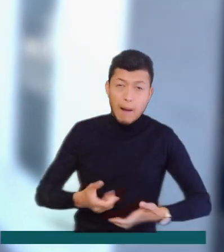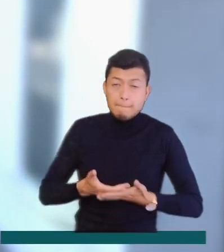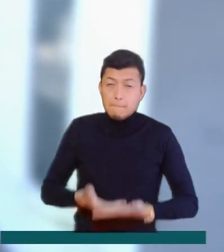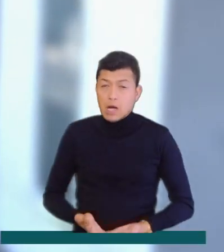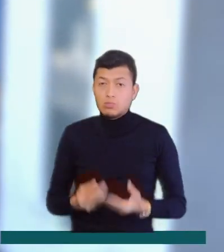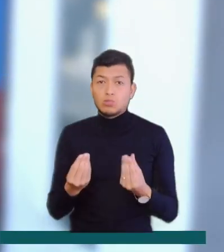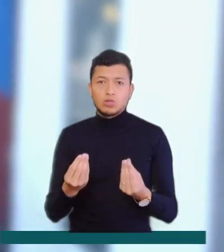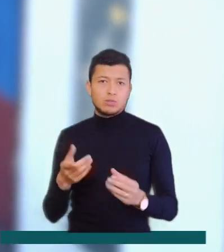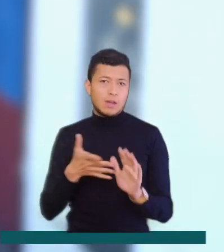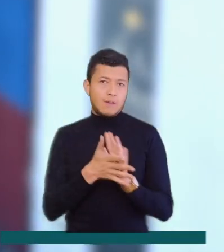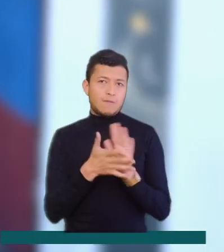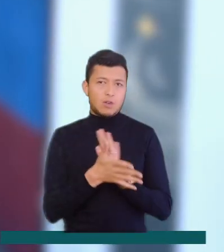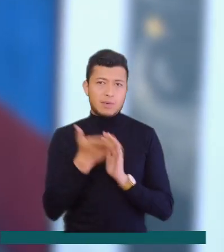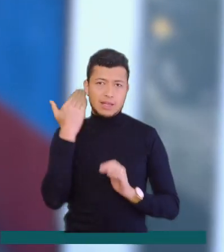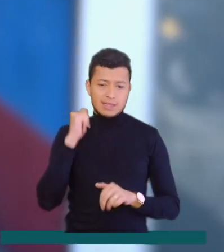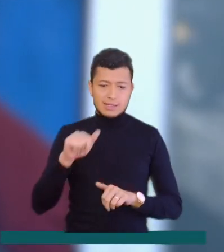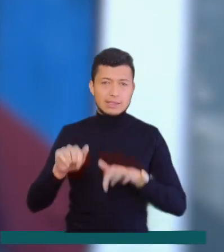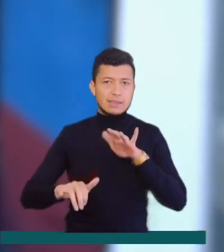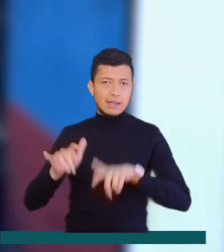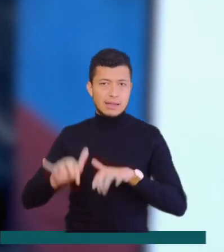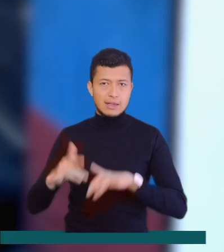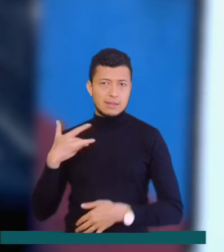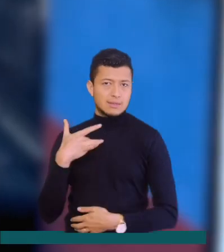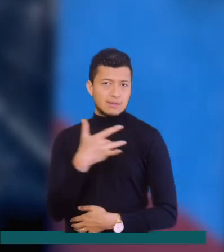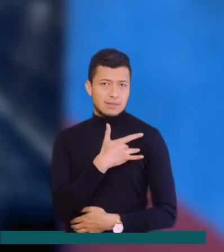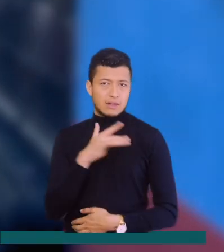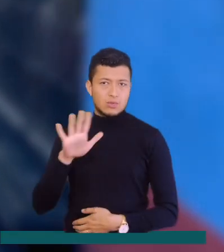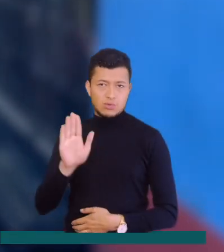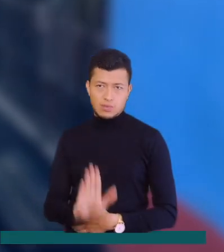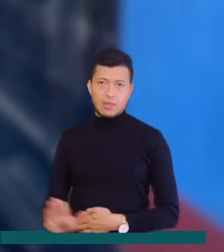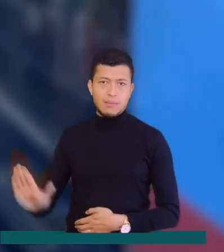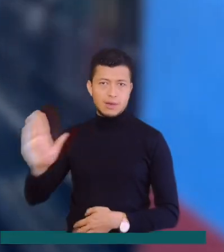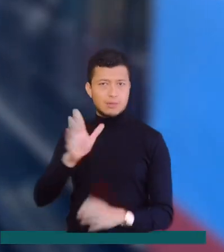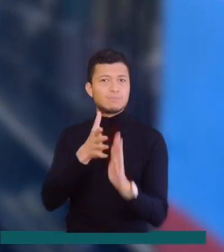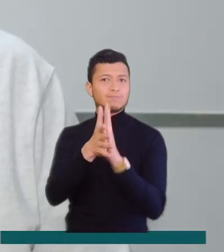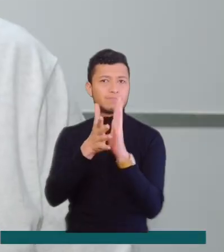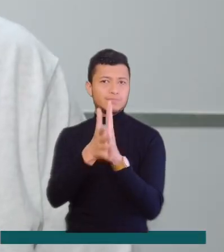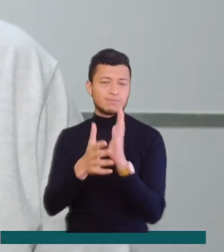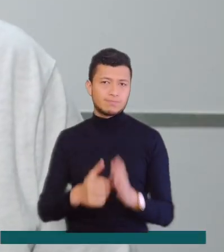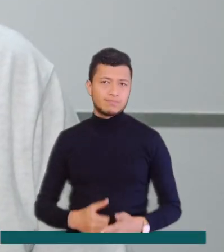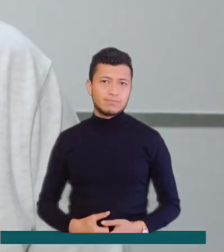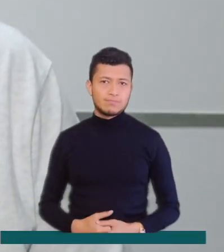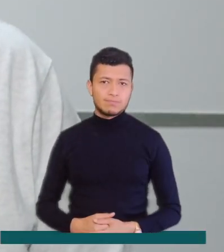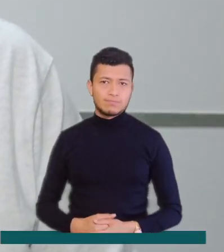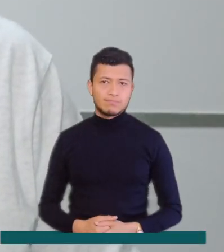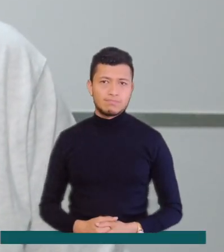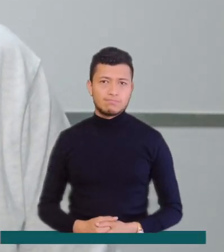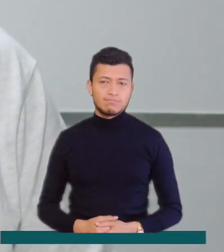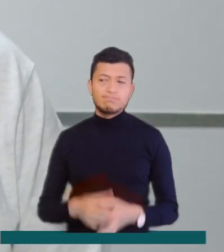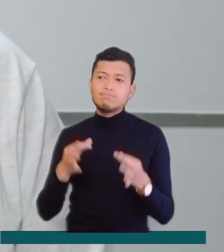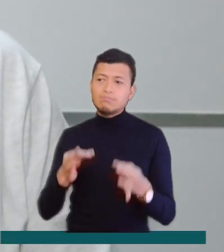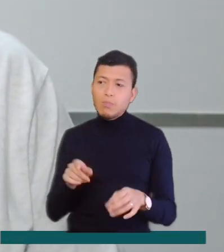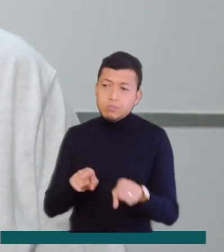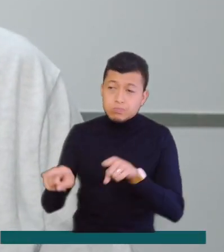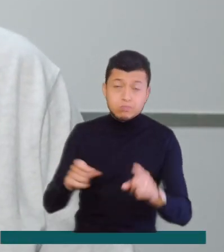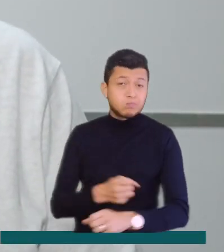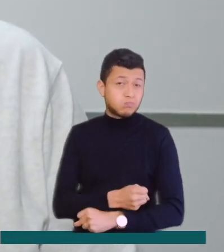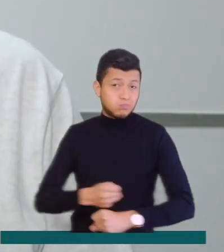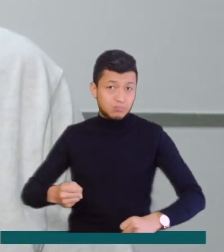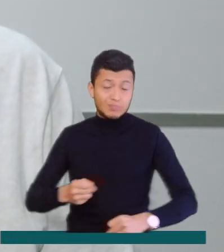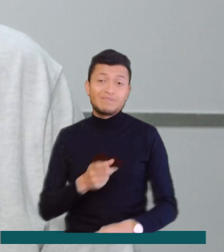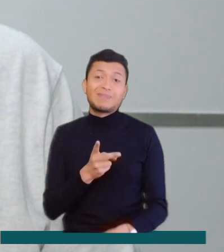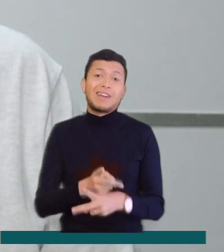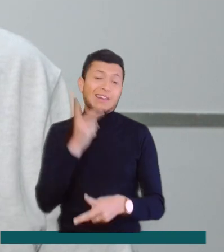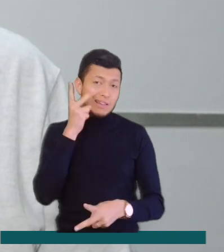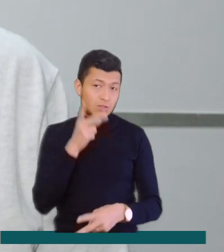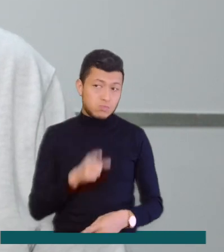sobrepeso, según un informe publicado por la Secretaría de Salud Departamental. Indudablemente la obesidad es un factor de